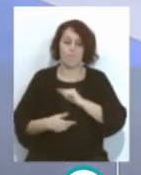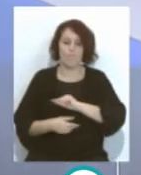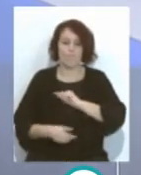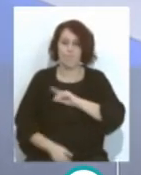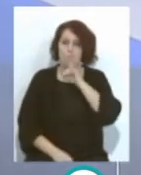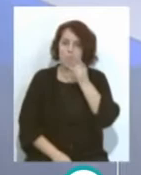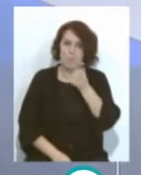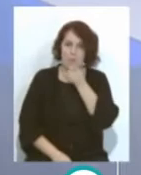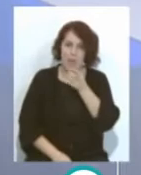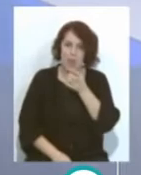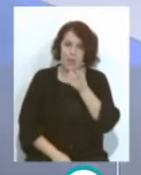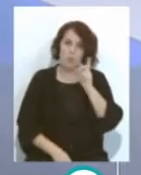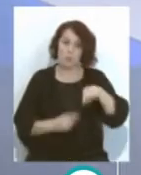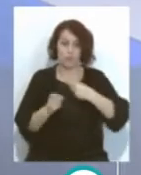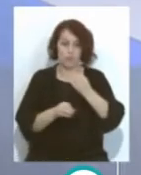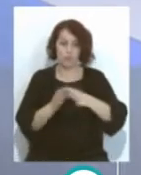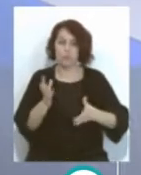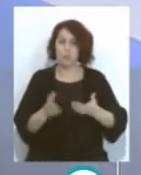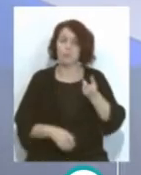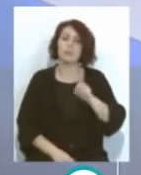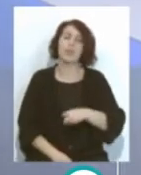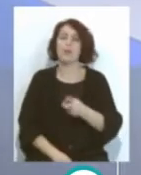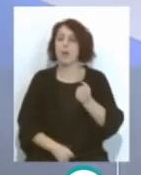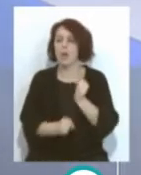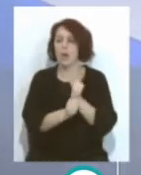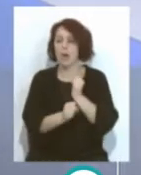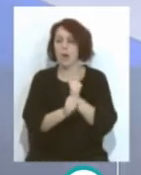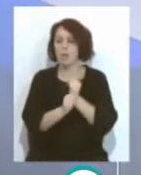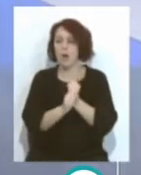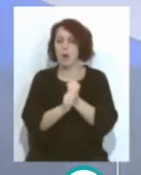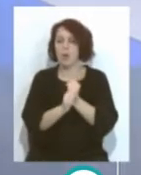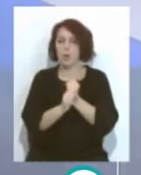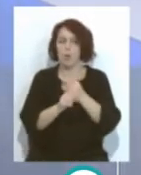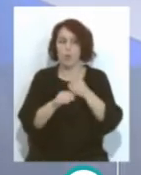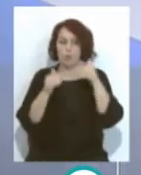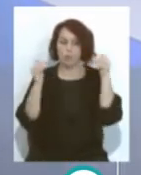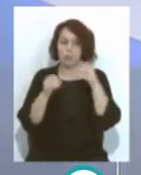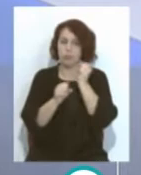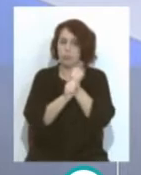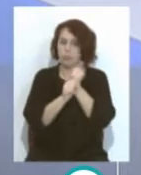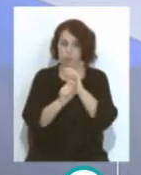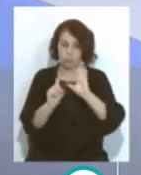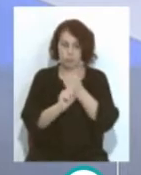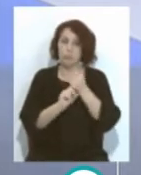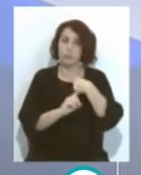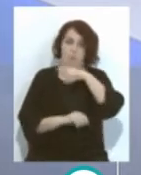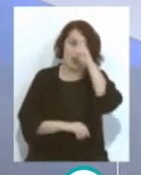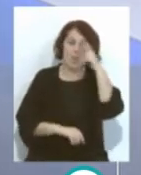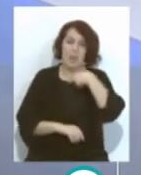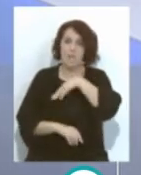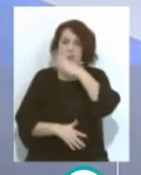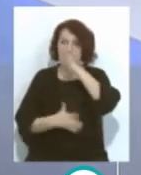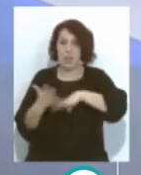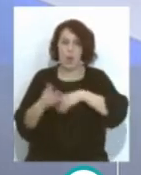Tuvo la suerte Y también el trabajo encomiable De haber conseguido derrotar al Real Madrid Y al FC